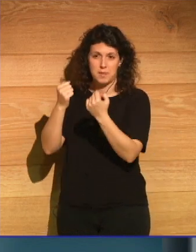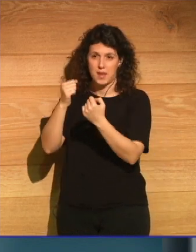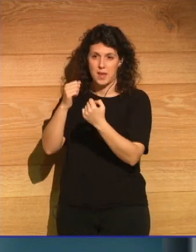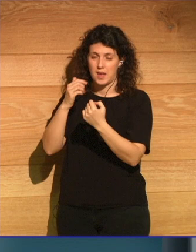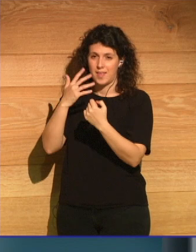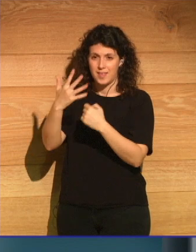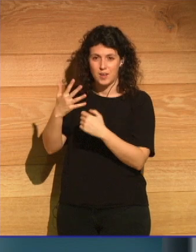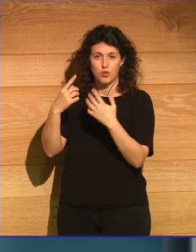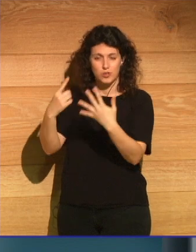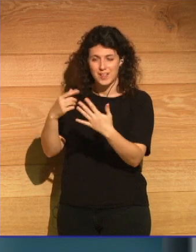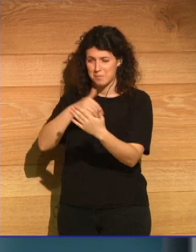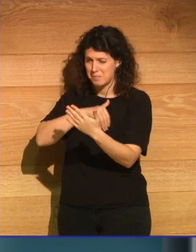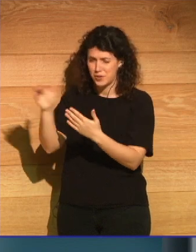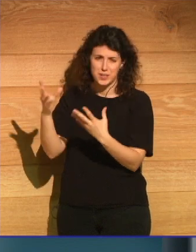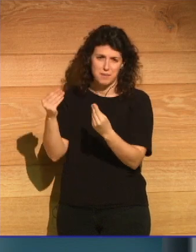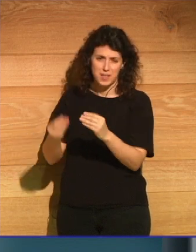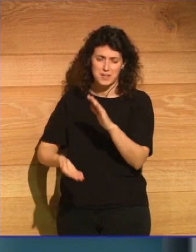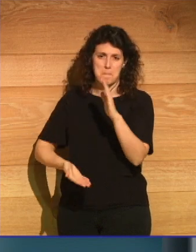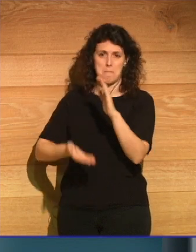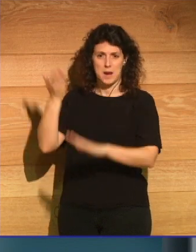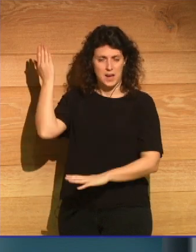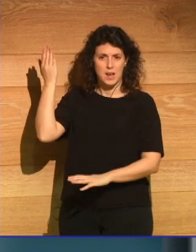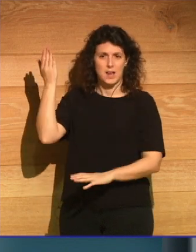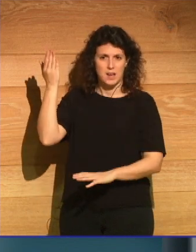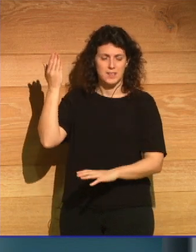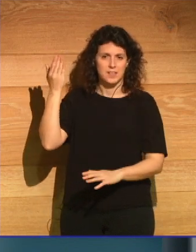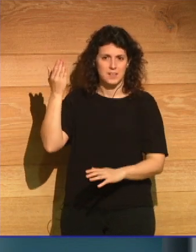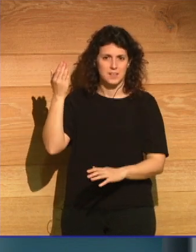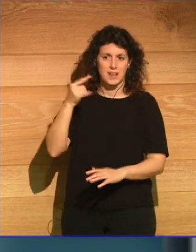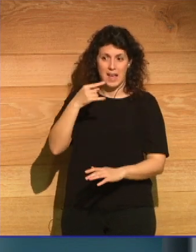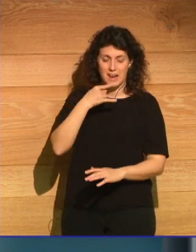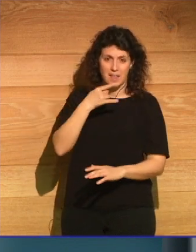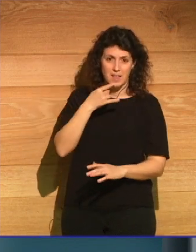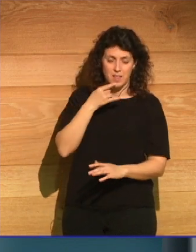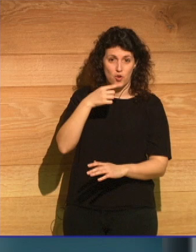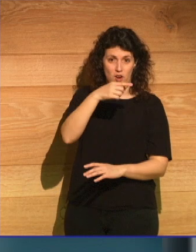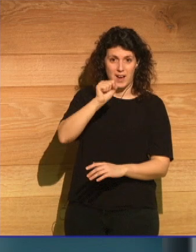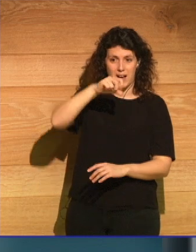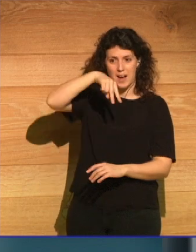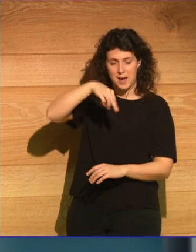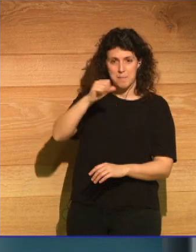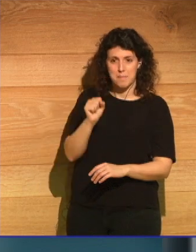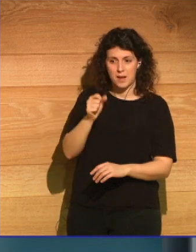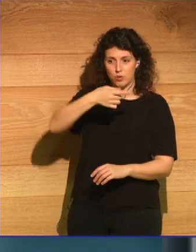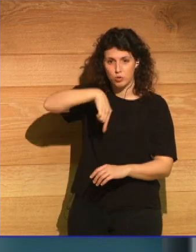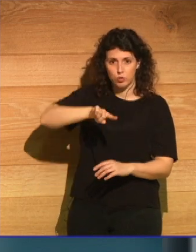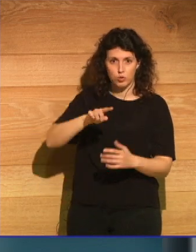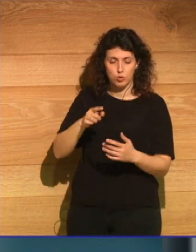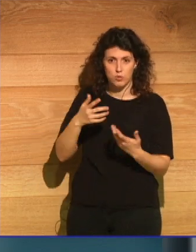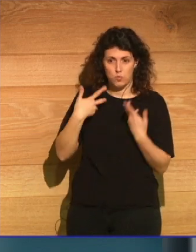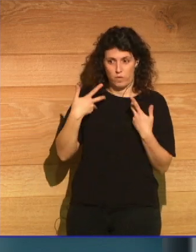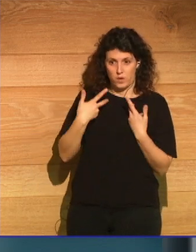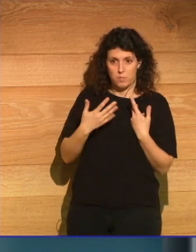6 millones de veces más la cantidad de radiación gamma a la que podemos ser expuestos nosotros. Esta bacteria,